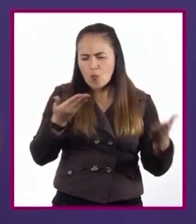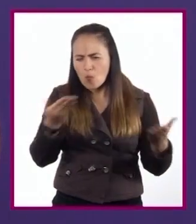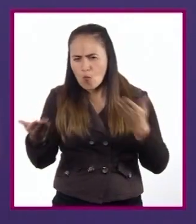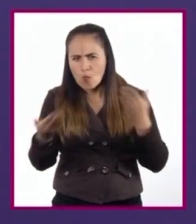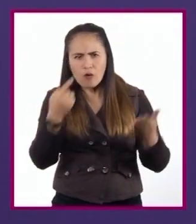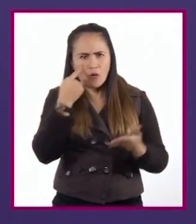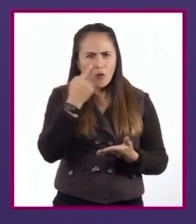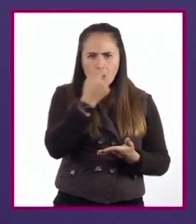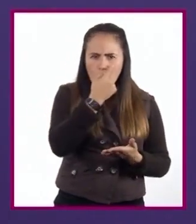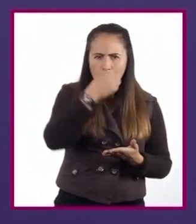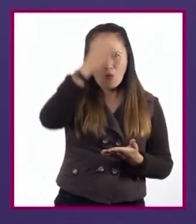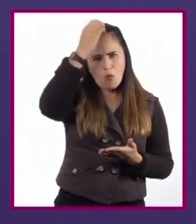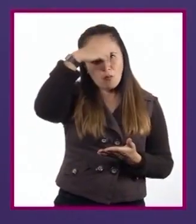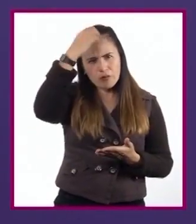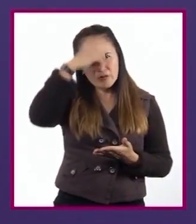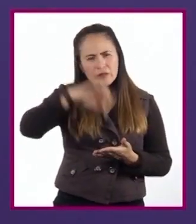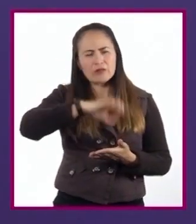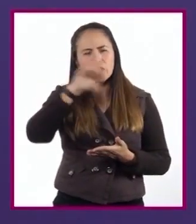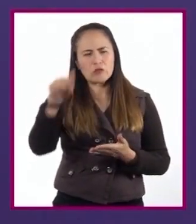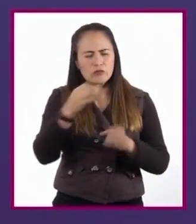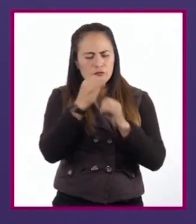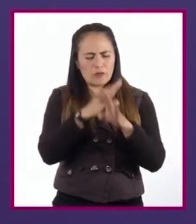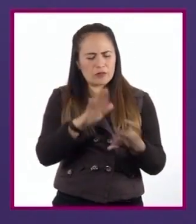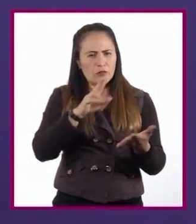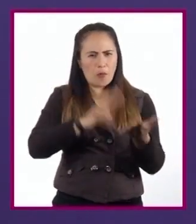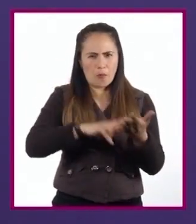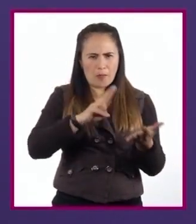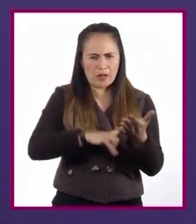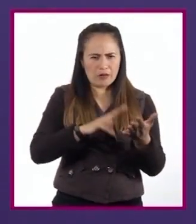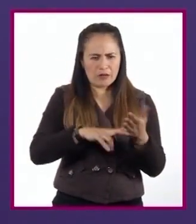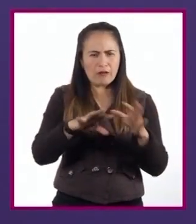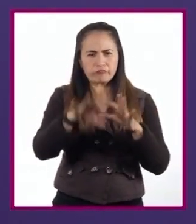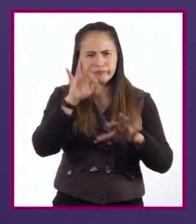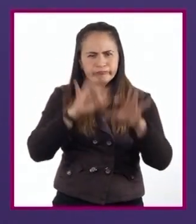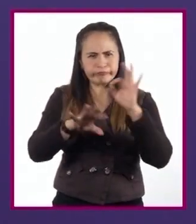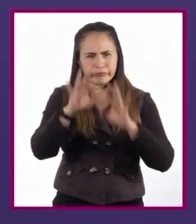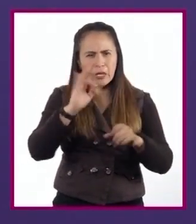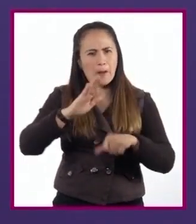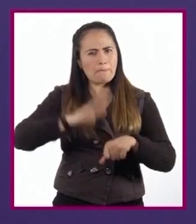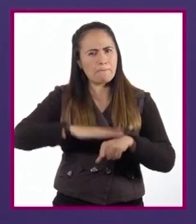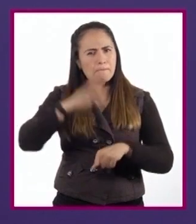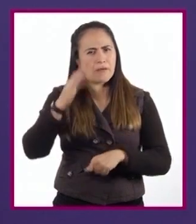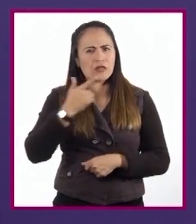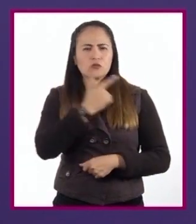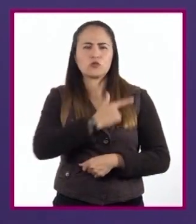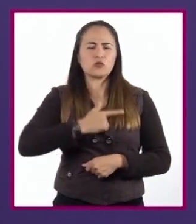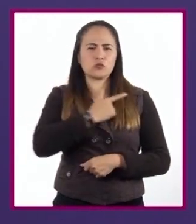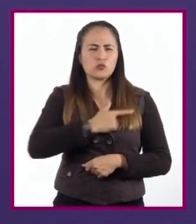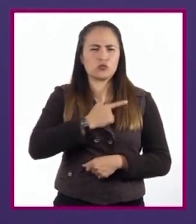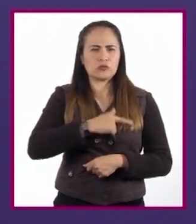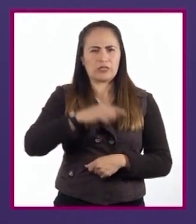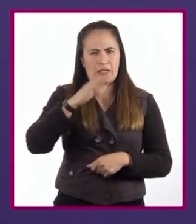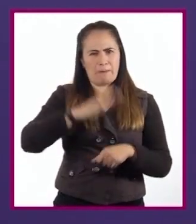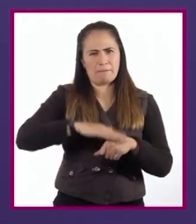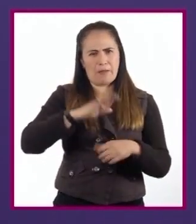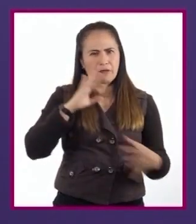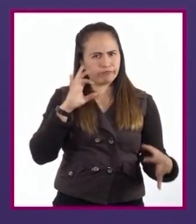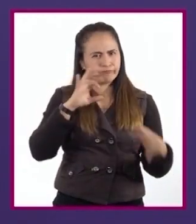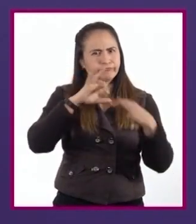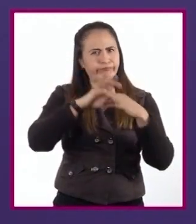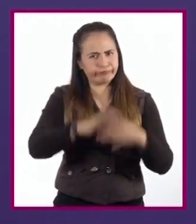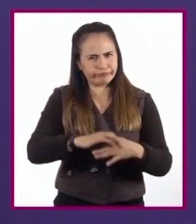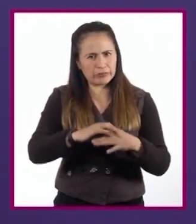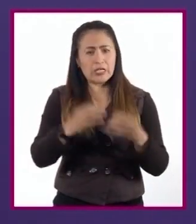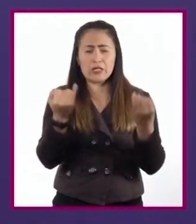puntos de vista, valorar la información y seleccionar aquello que más nos funcionen como datos de investigaciones o declaraciones